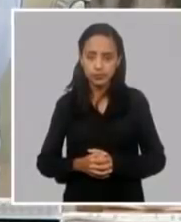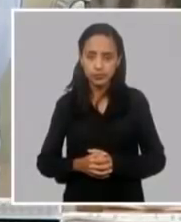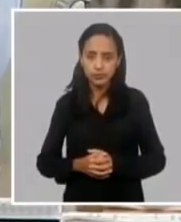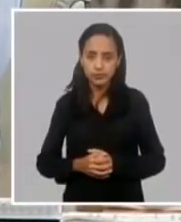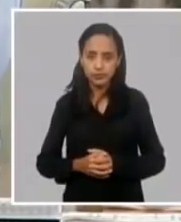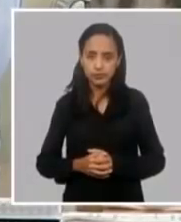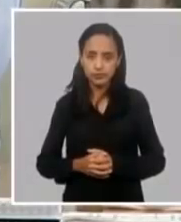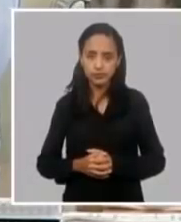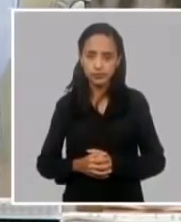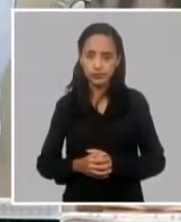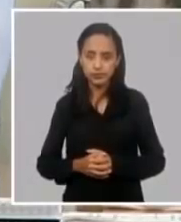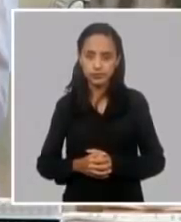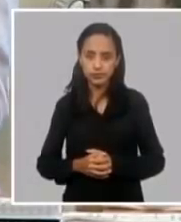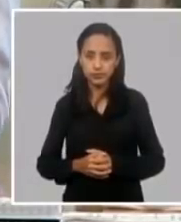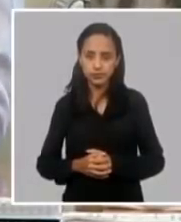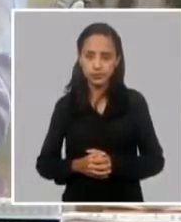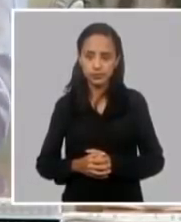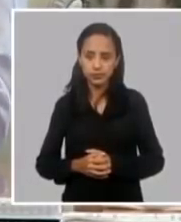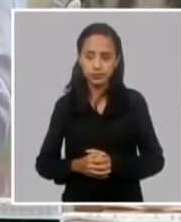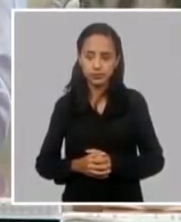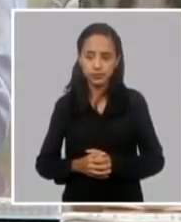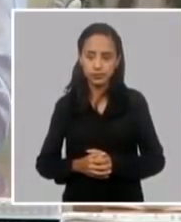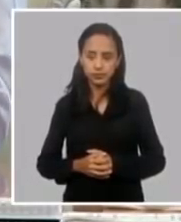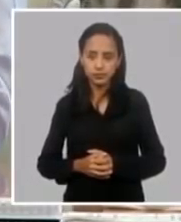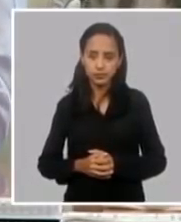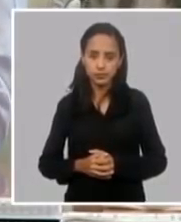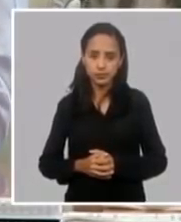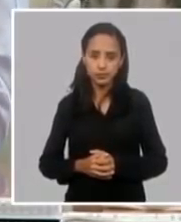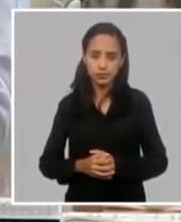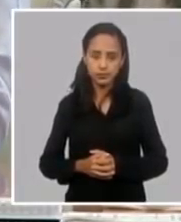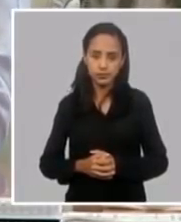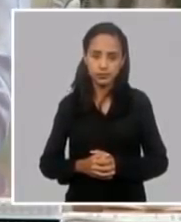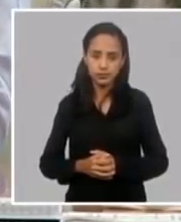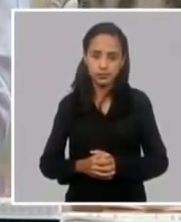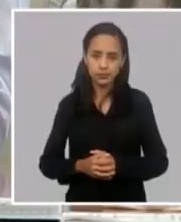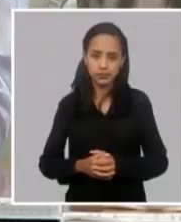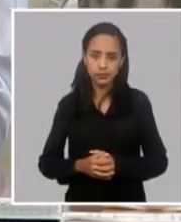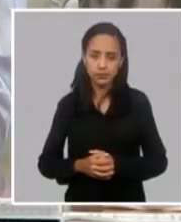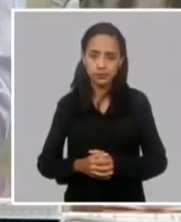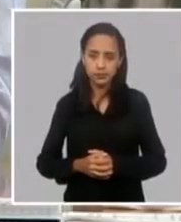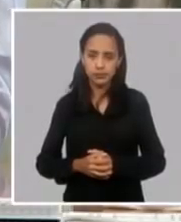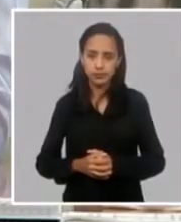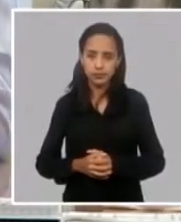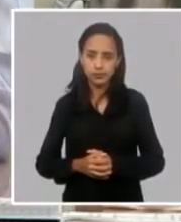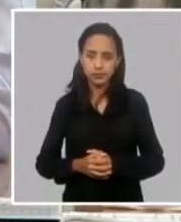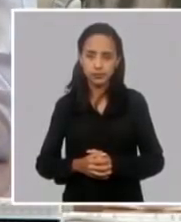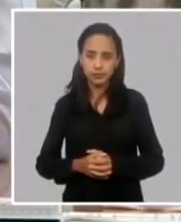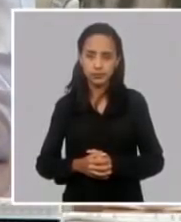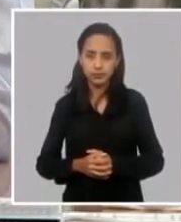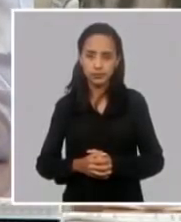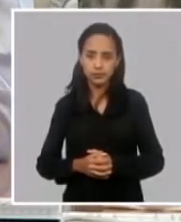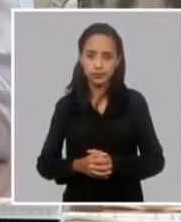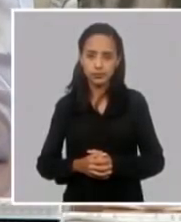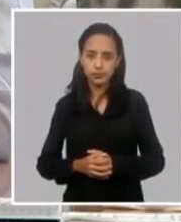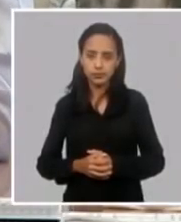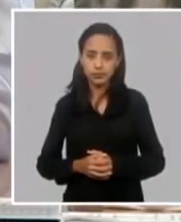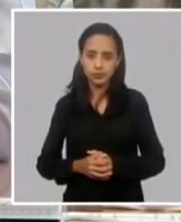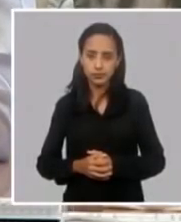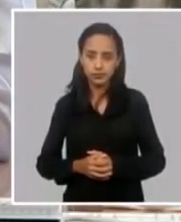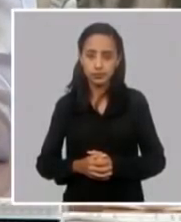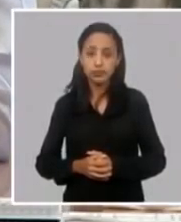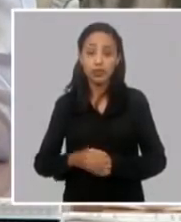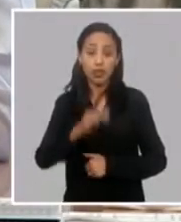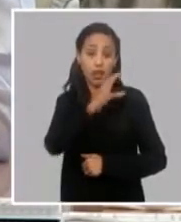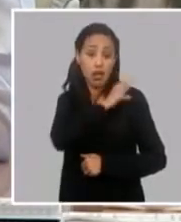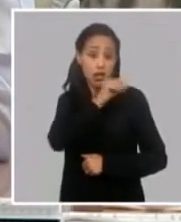el martes y en el día de hoy. Yo creo que todo esto responde indudablemente, y nuestro canciller ha habido